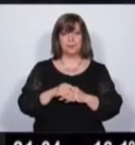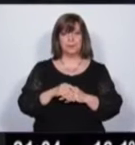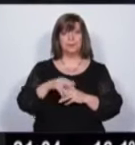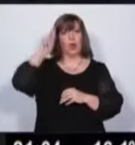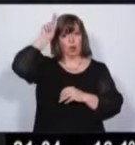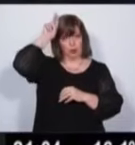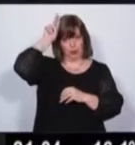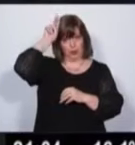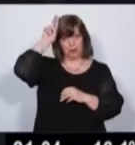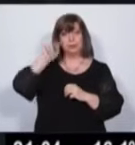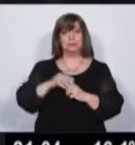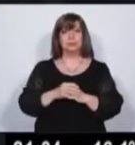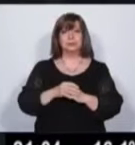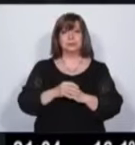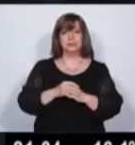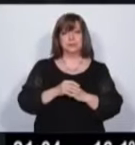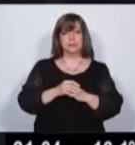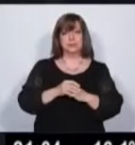Alfredo Cornejo.